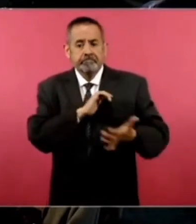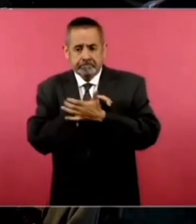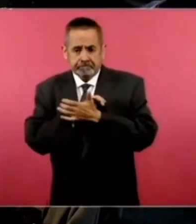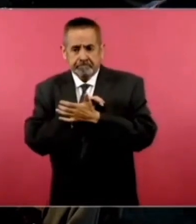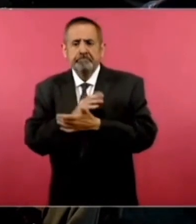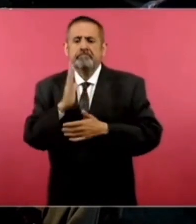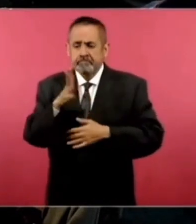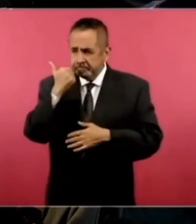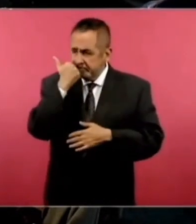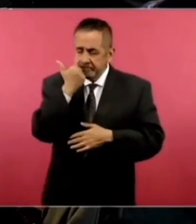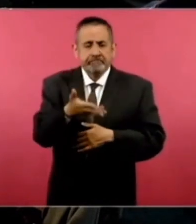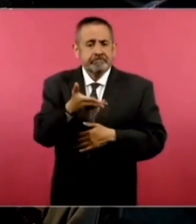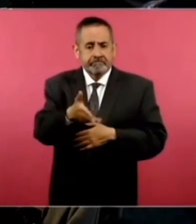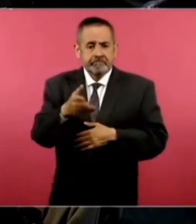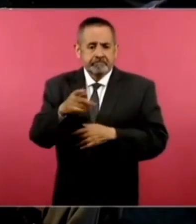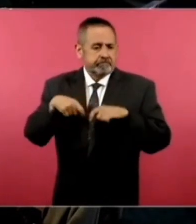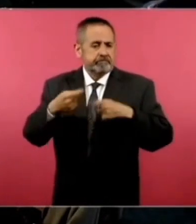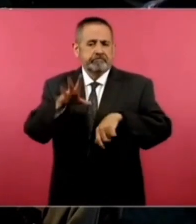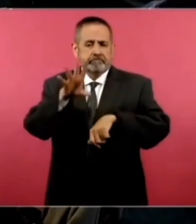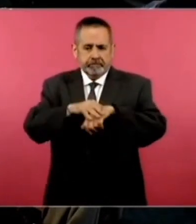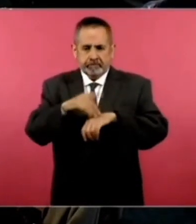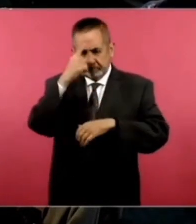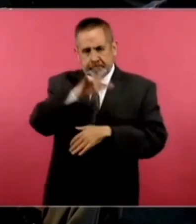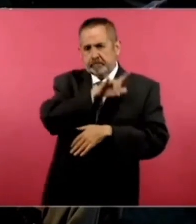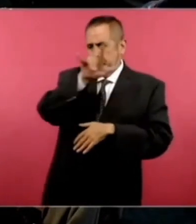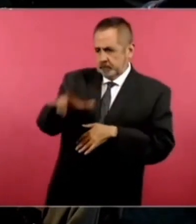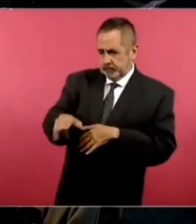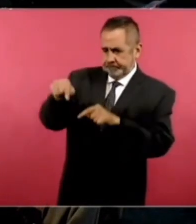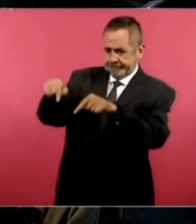que se les considere.